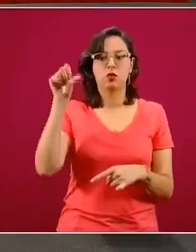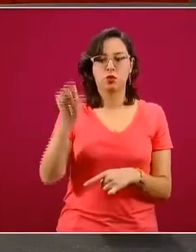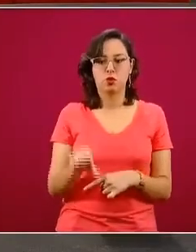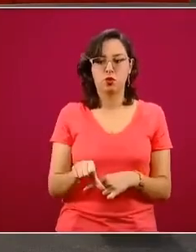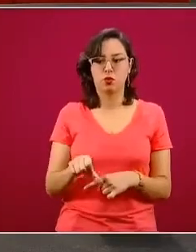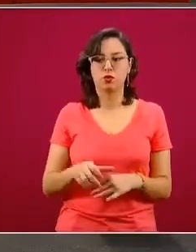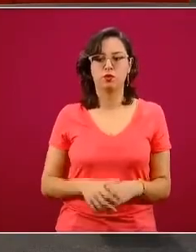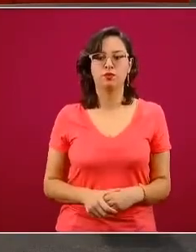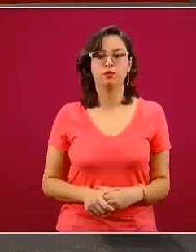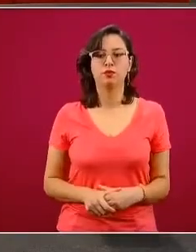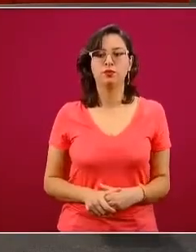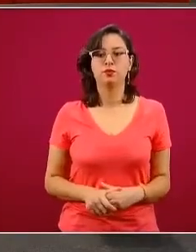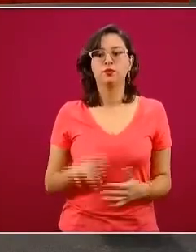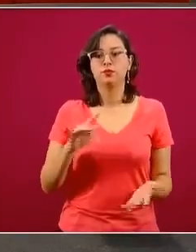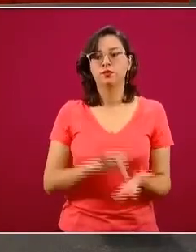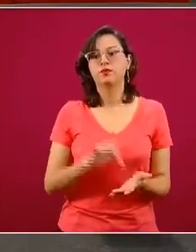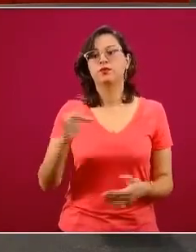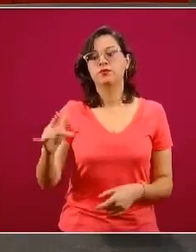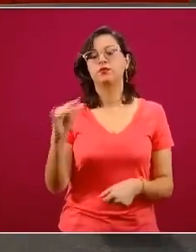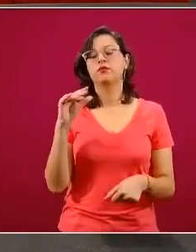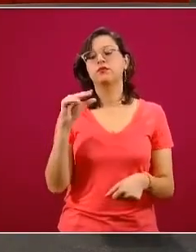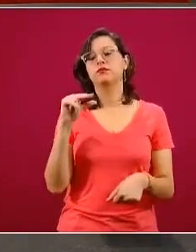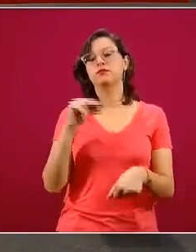Gracias, doctor José Luis Alomía, director general de Epidemiología.